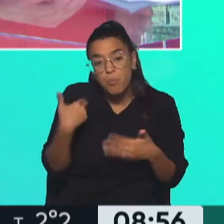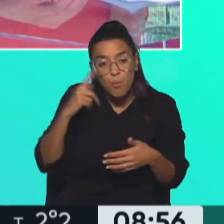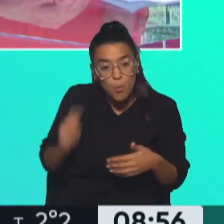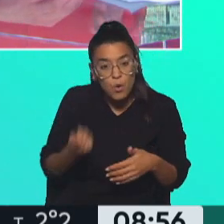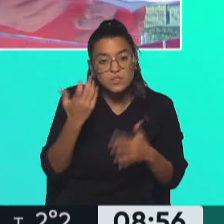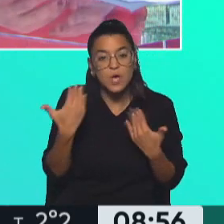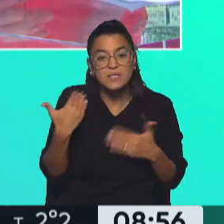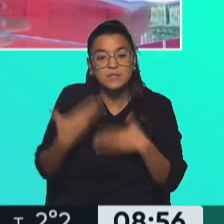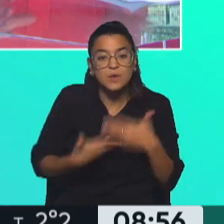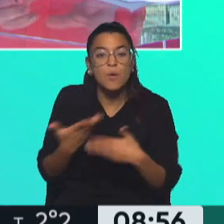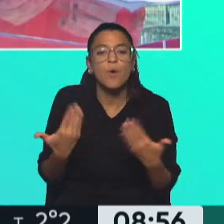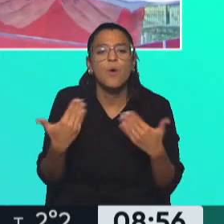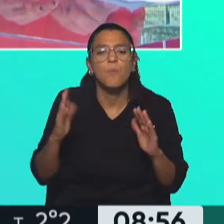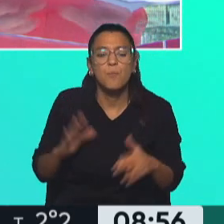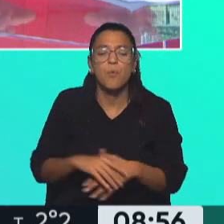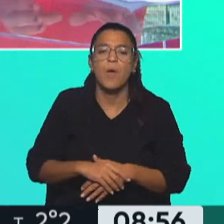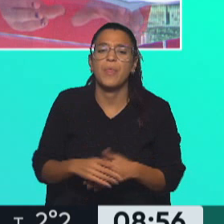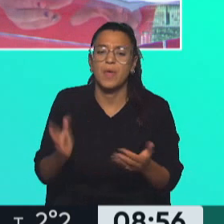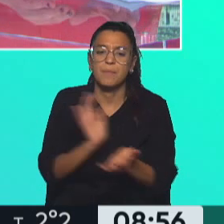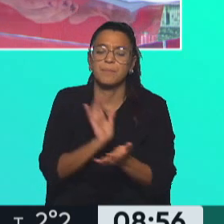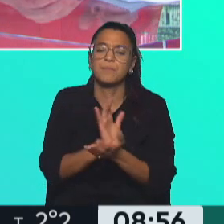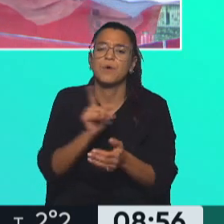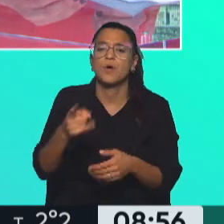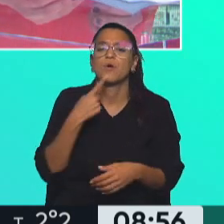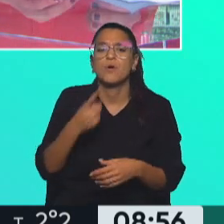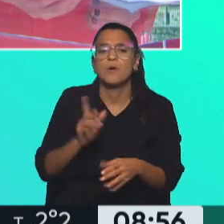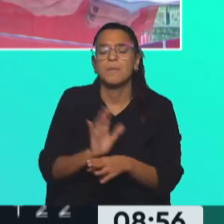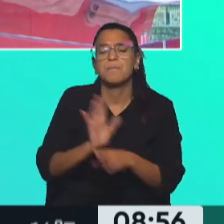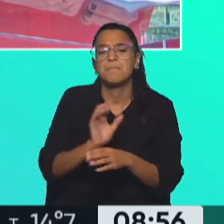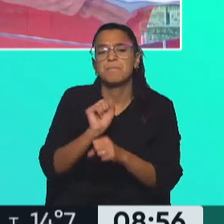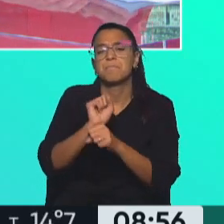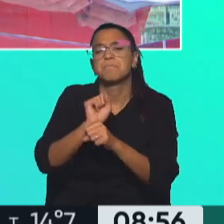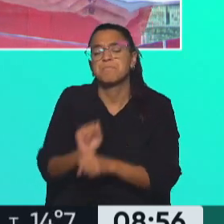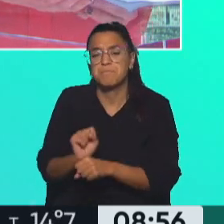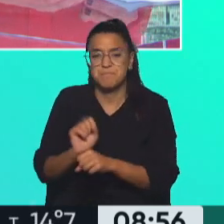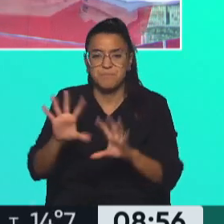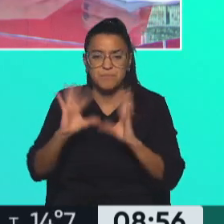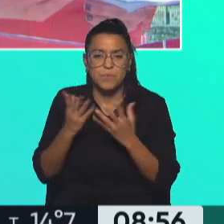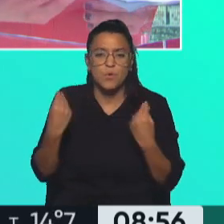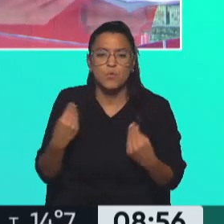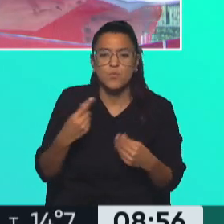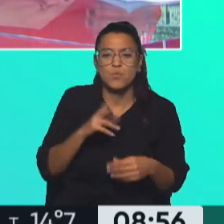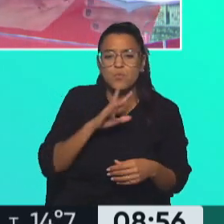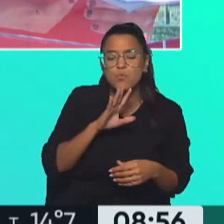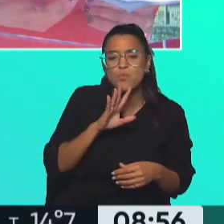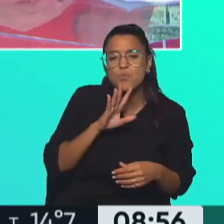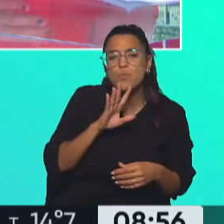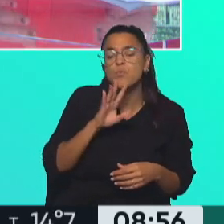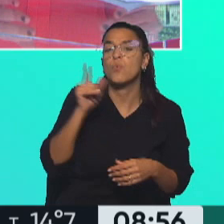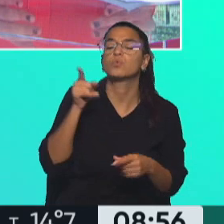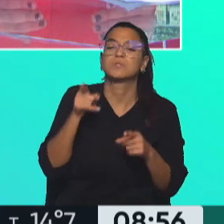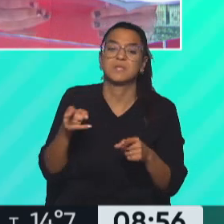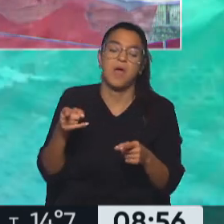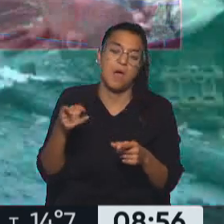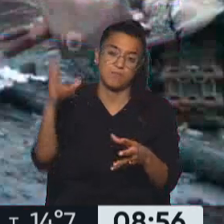juicio son los órganos que competen a la Corte Penal Internacional, a la cual Rusia no pertenece, como